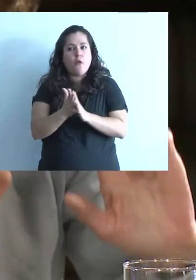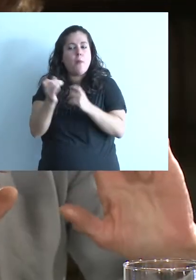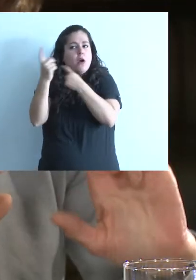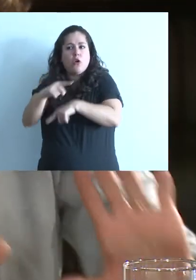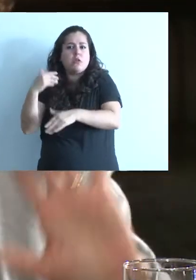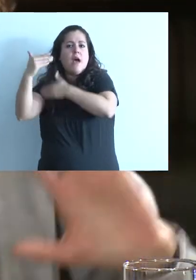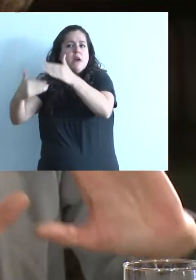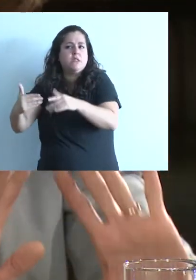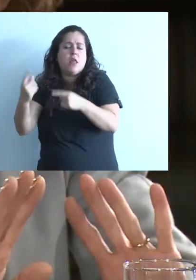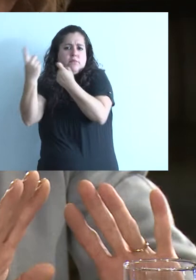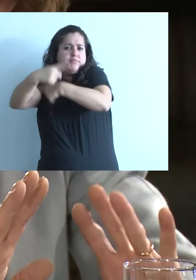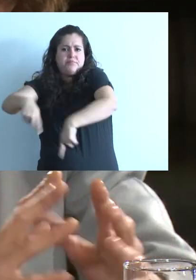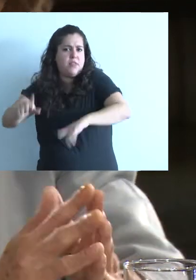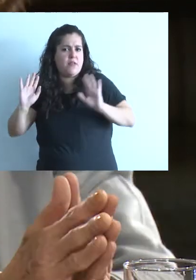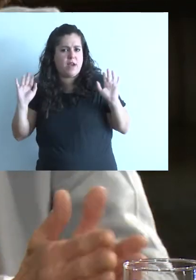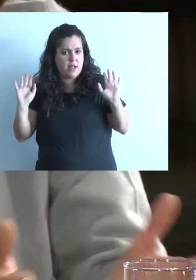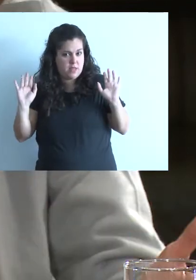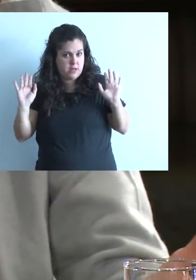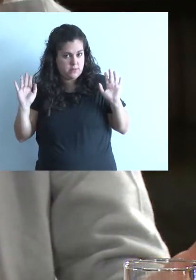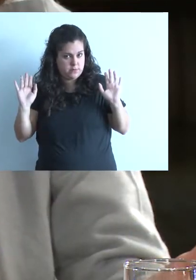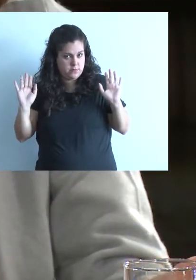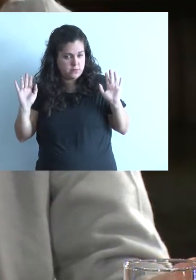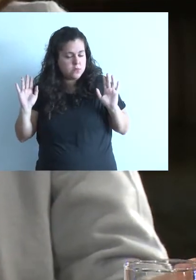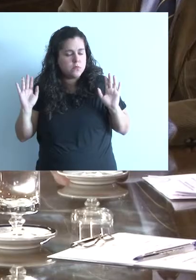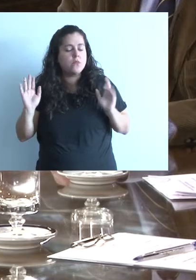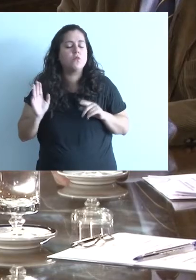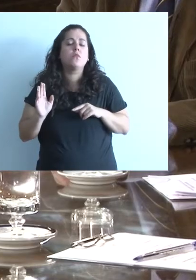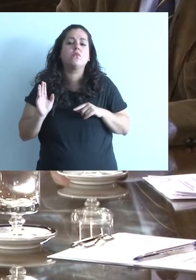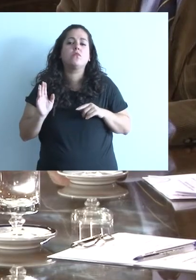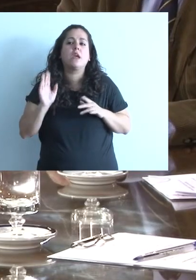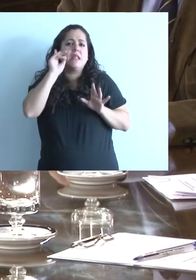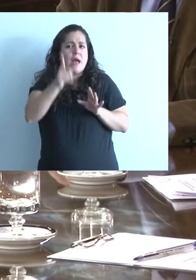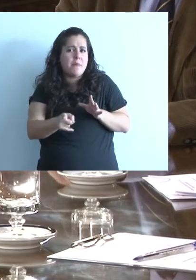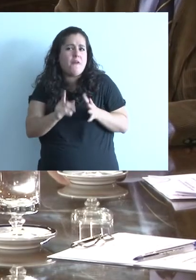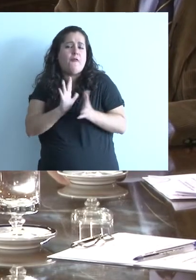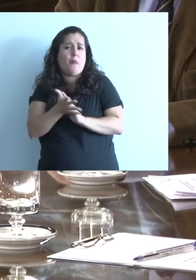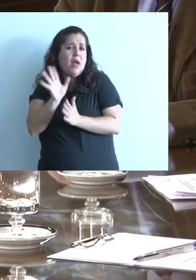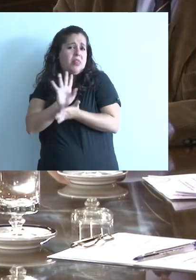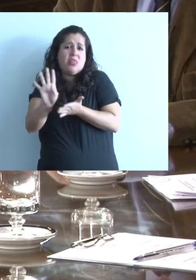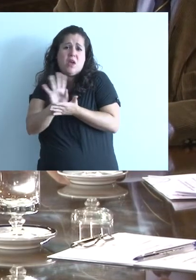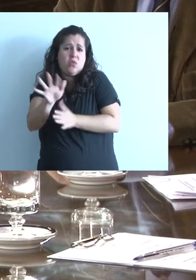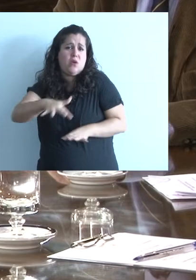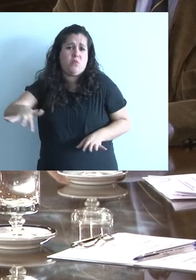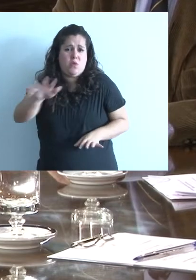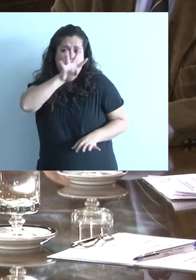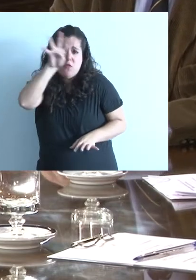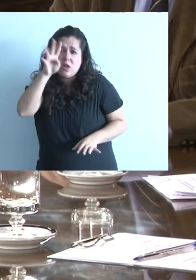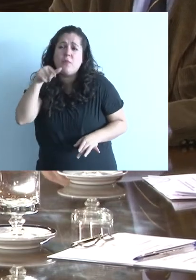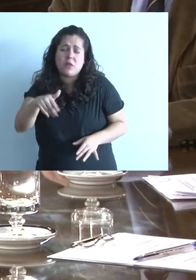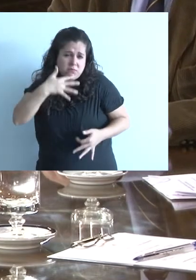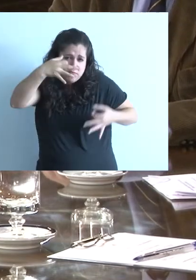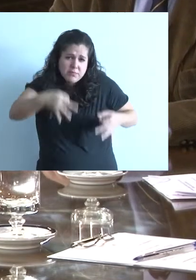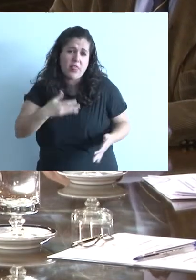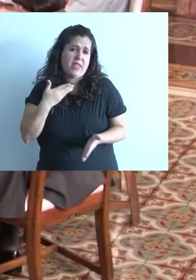conocimientos de avanzada desde esa concepción. Además, es una deuda histórica porque acá viene un